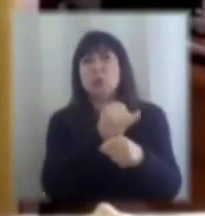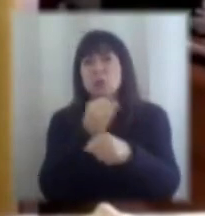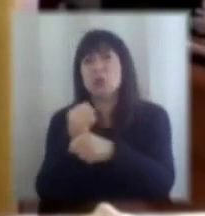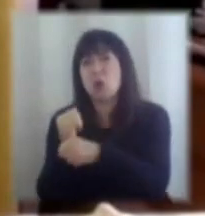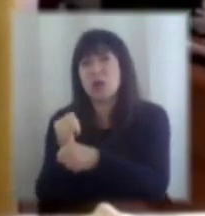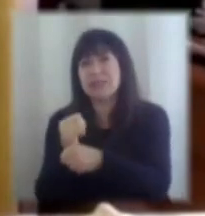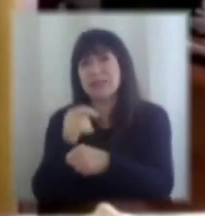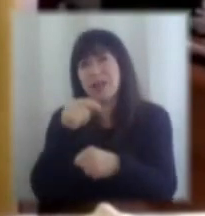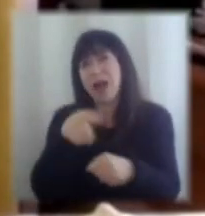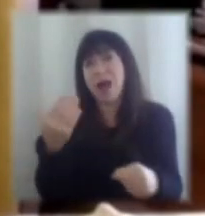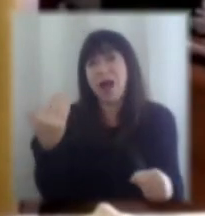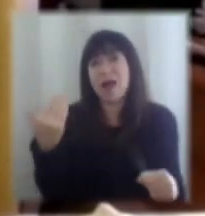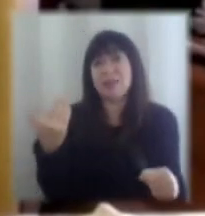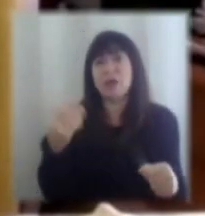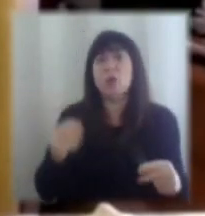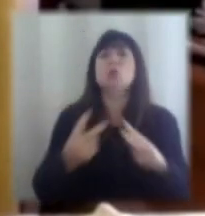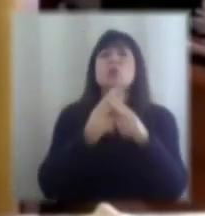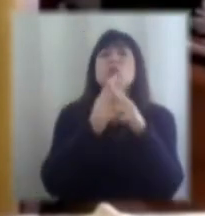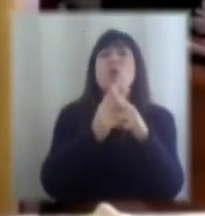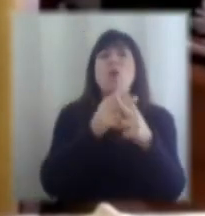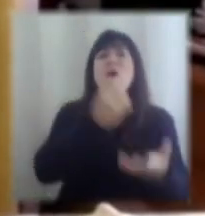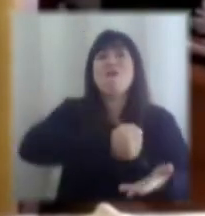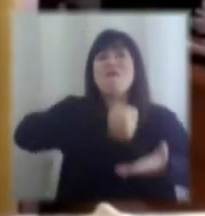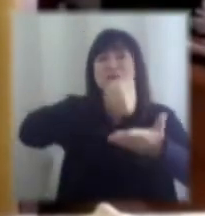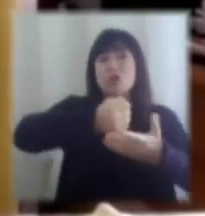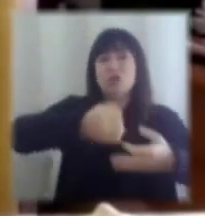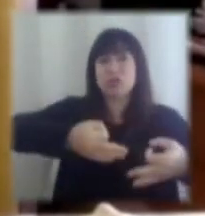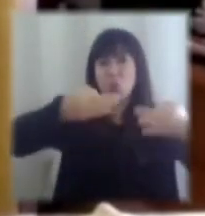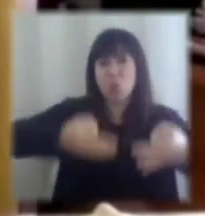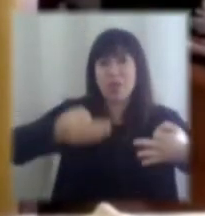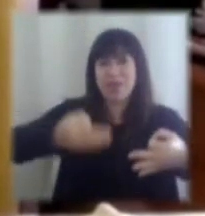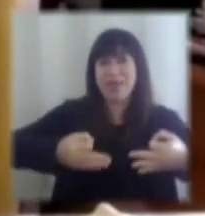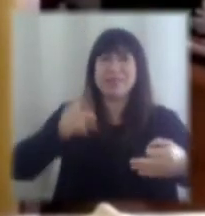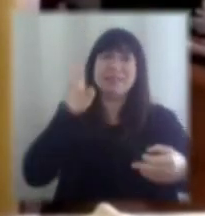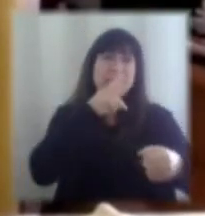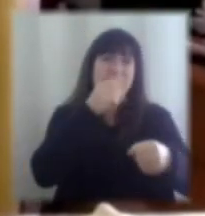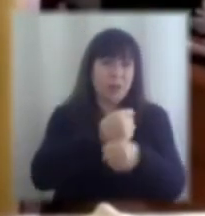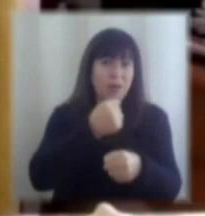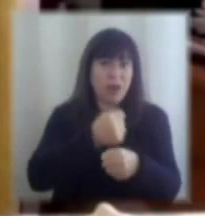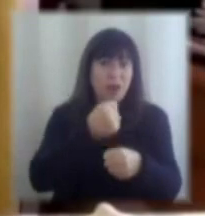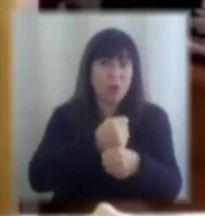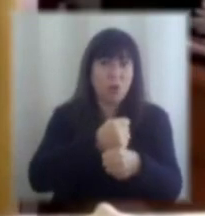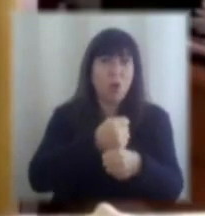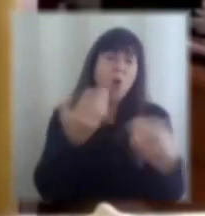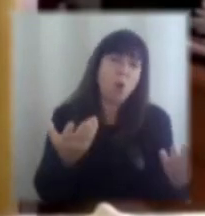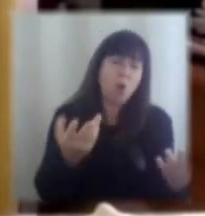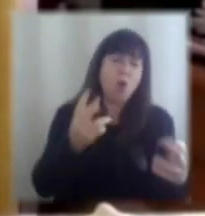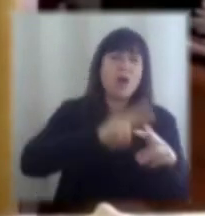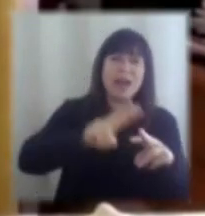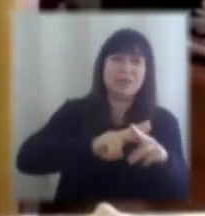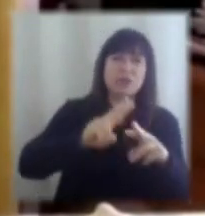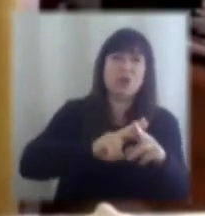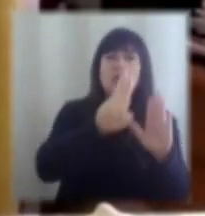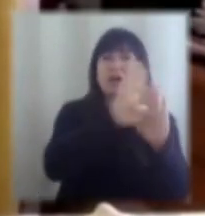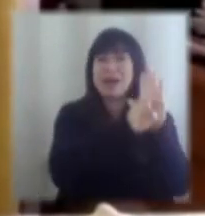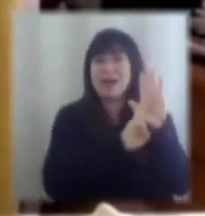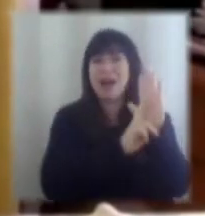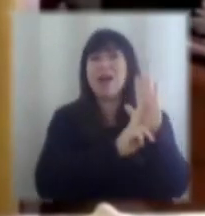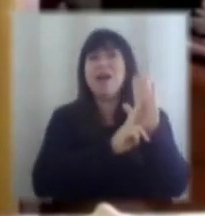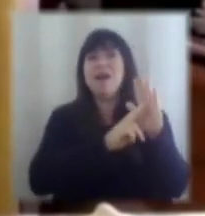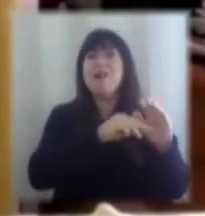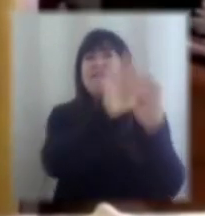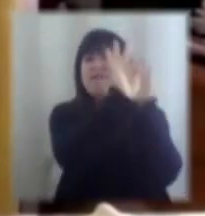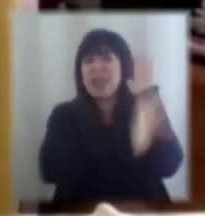construcción de un fondo seguro de sesantía, iniciado bajo el gobierno del presidente Lago, o la creación de una regla fiscal que nos ha permitido tener cuentas